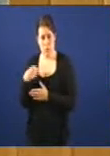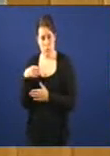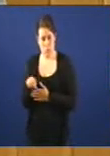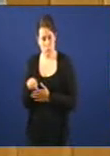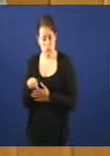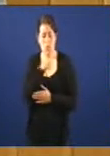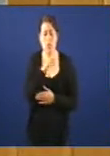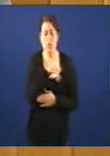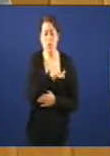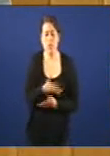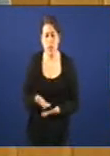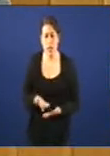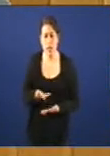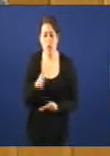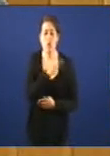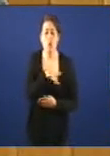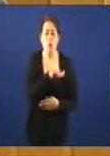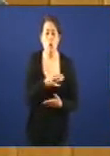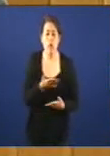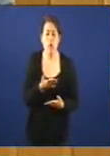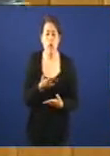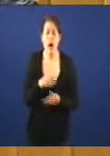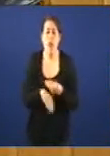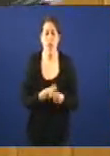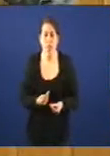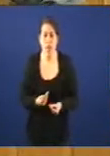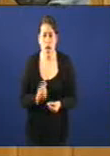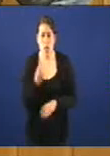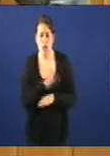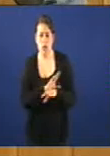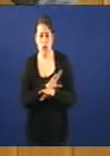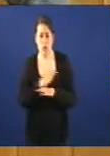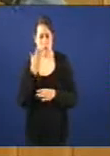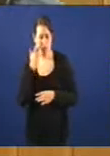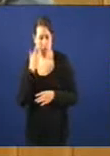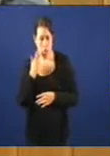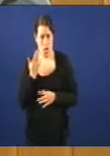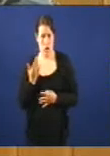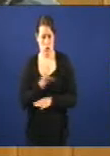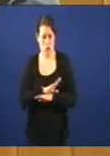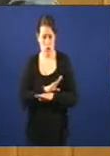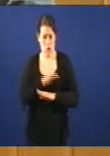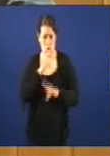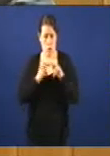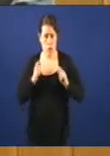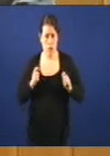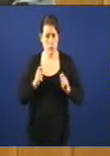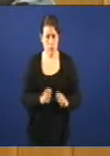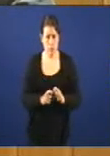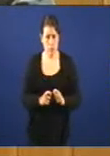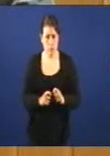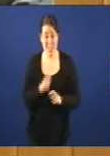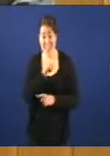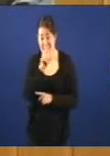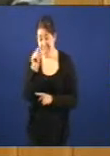vostedes donde están? donde está a intervención? unha conselleira digna de ese nome ante a pérdida de 100 postos de